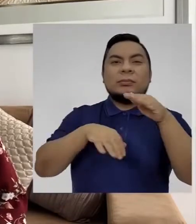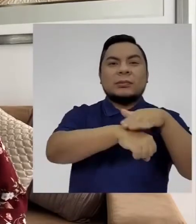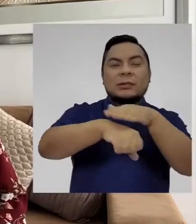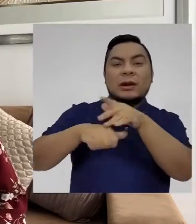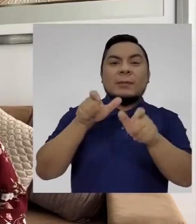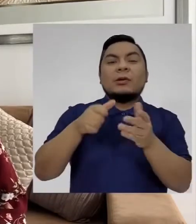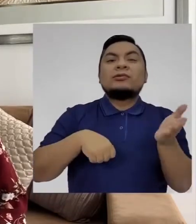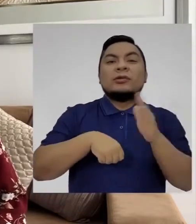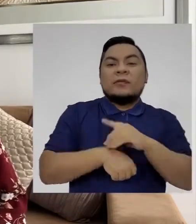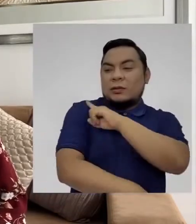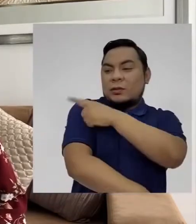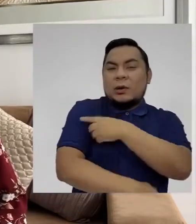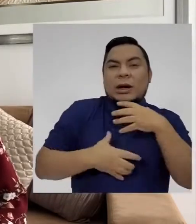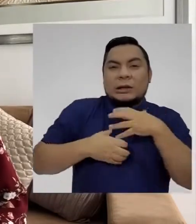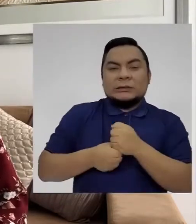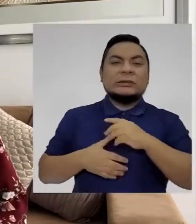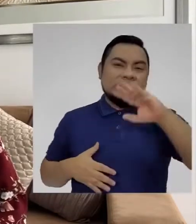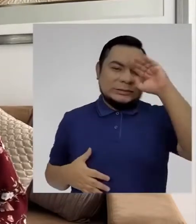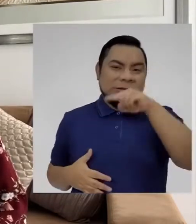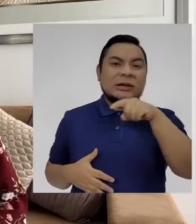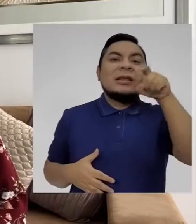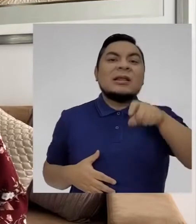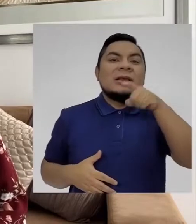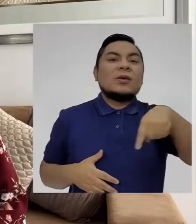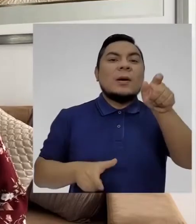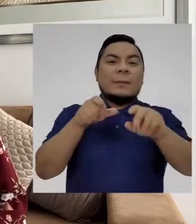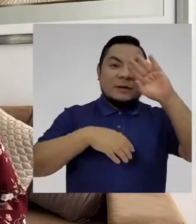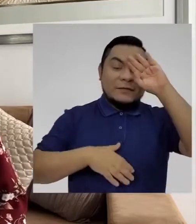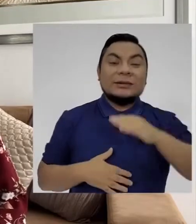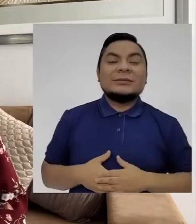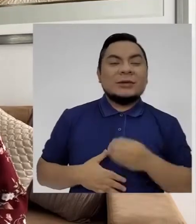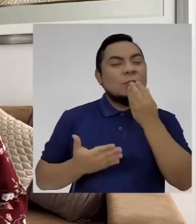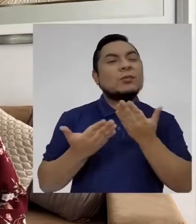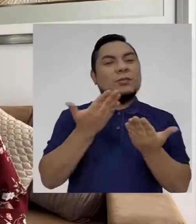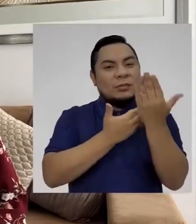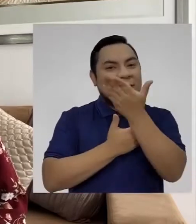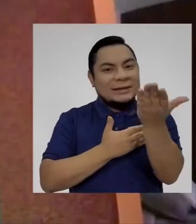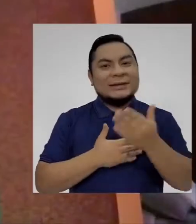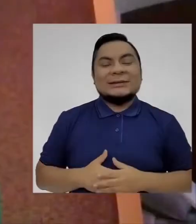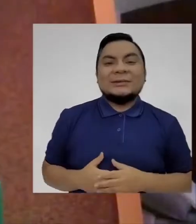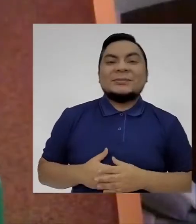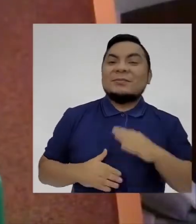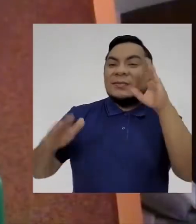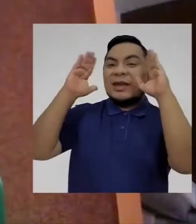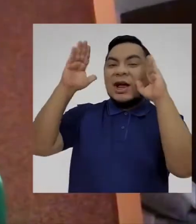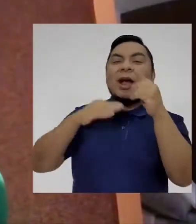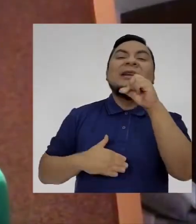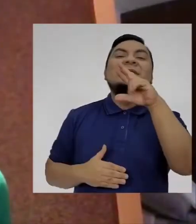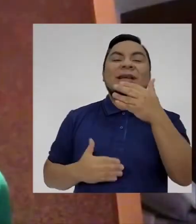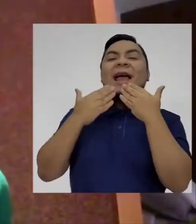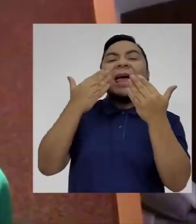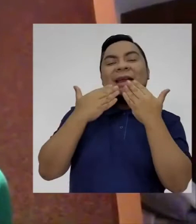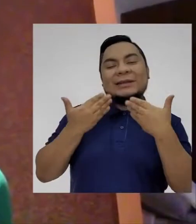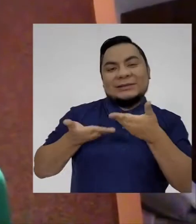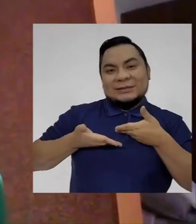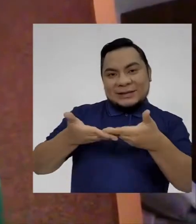sobre la distrofia muscular y las necesidades de sus pacientes. Muy buenos días, Maribel. Buenos días, Gina. Un